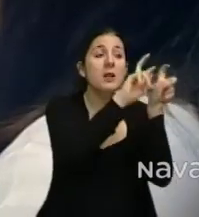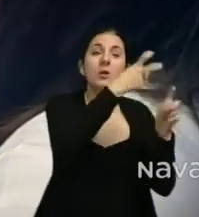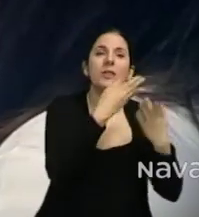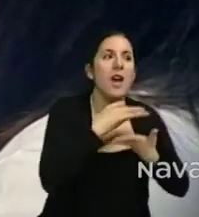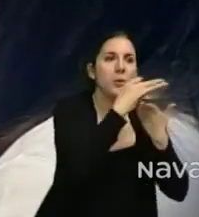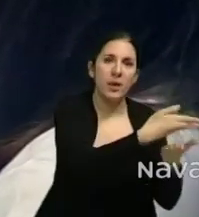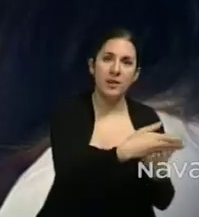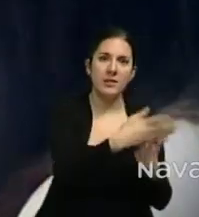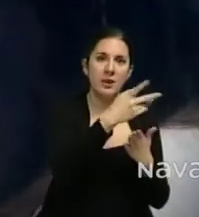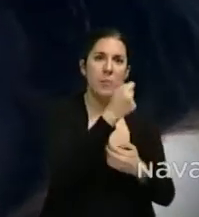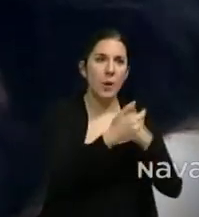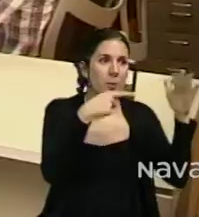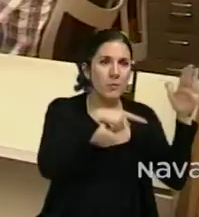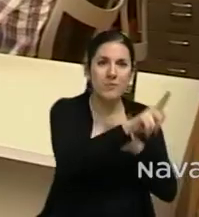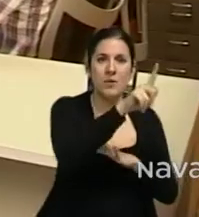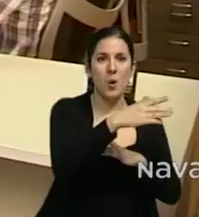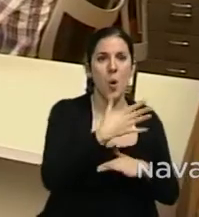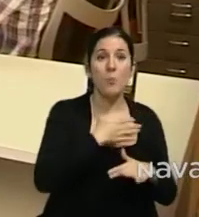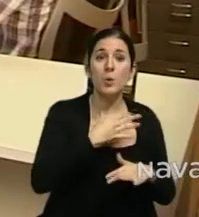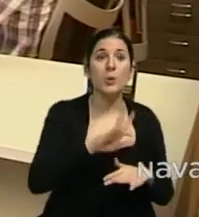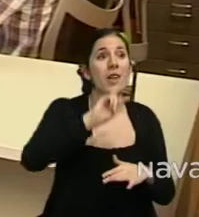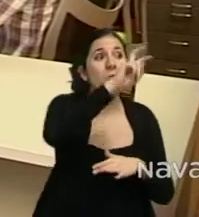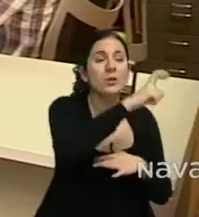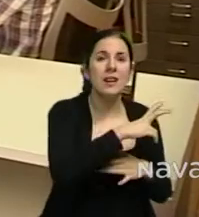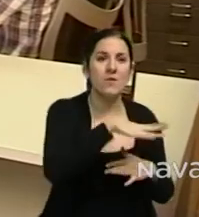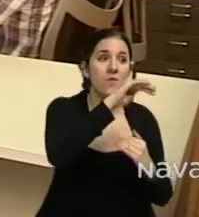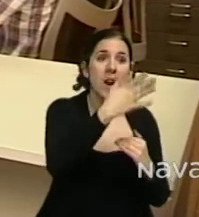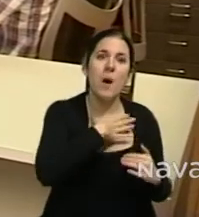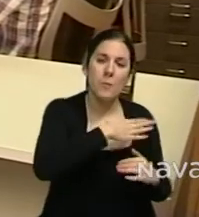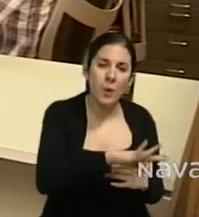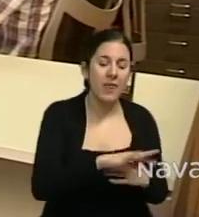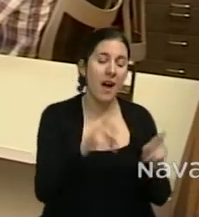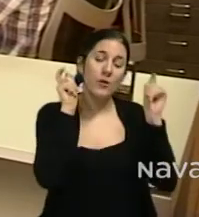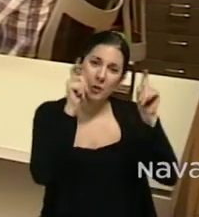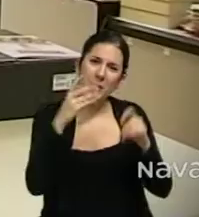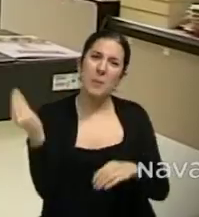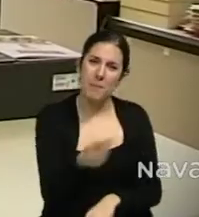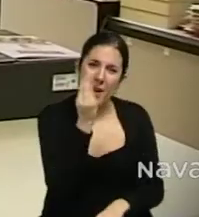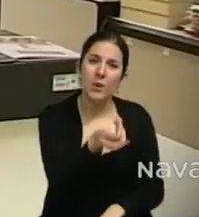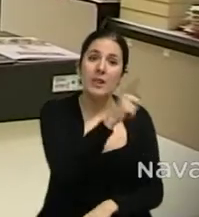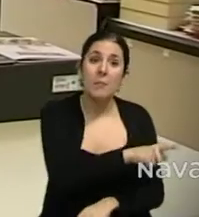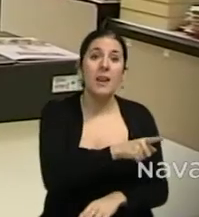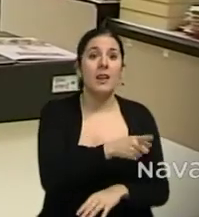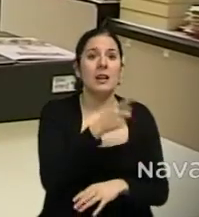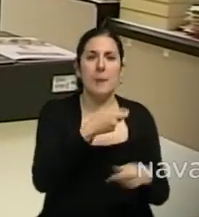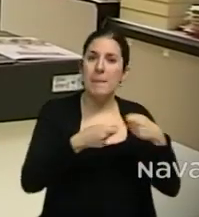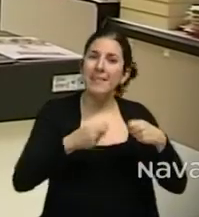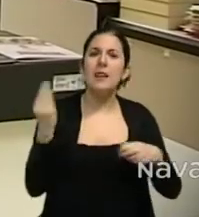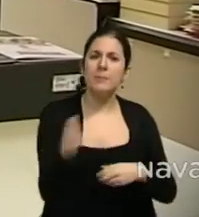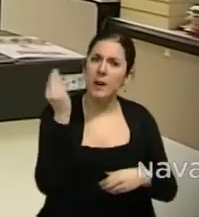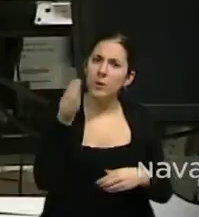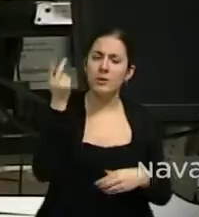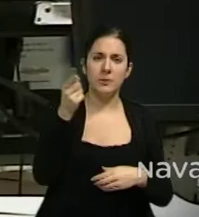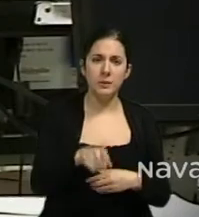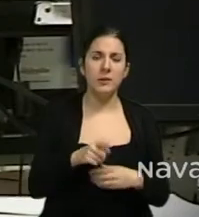mismo, a que tengan mayores oportunidades en otro sitio, pues a que se formen mejor, a que mejoren sus resultados. Y luego